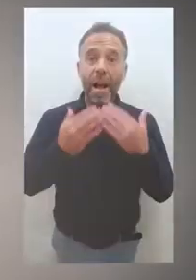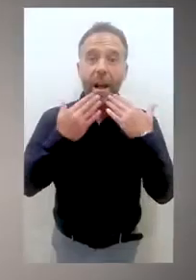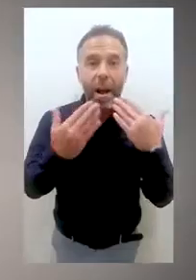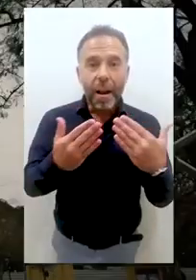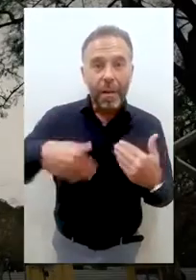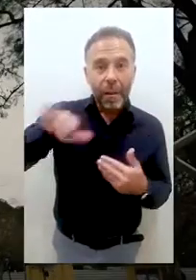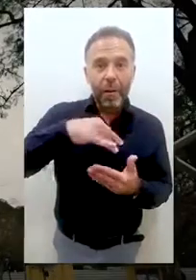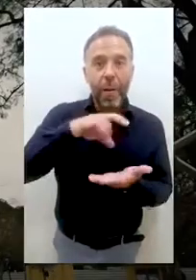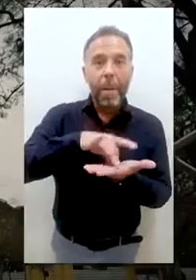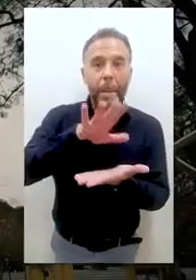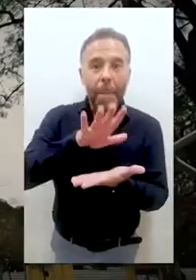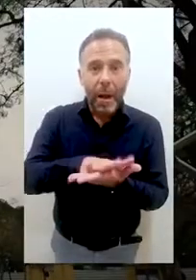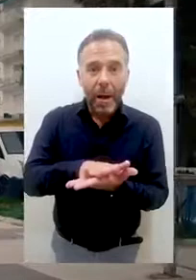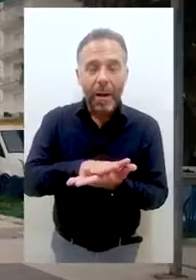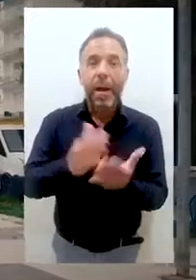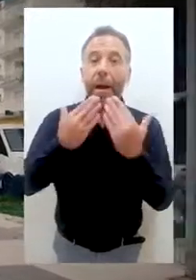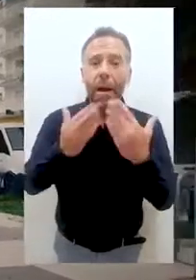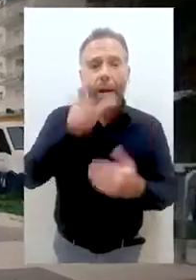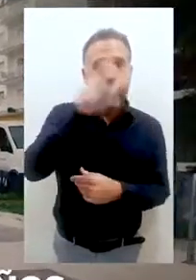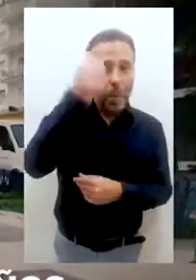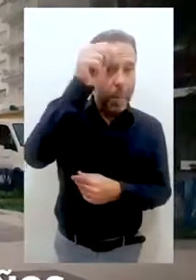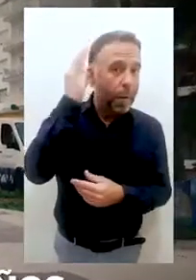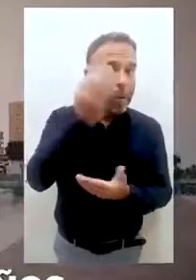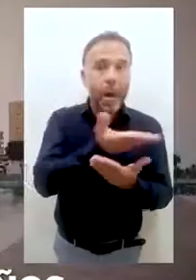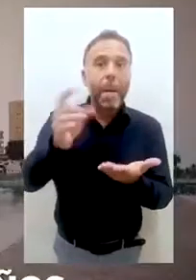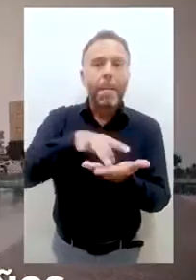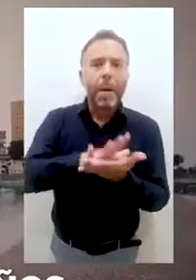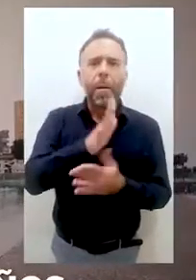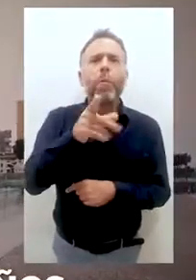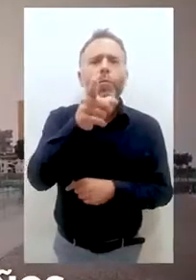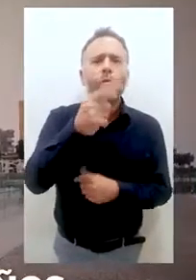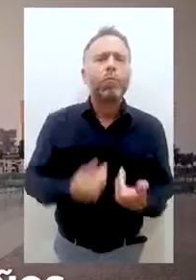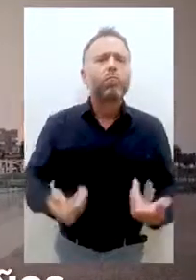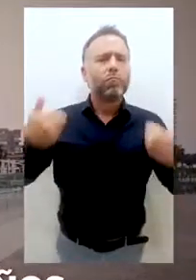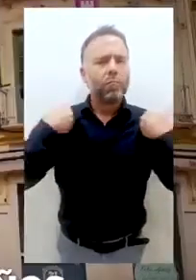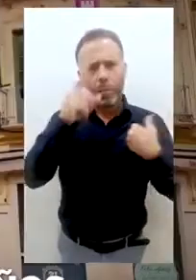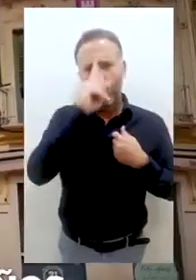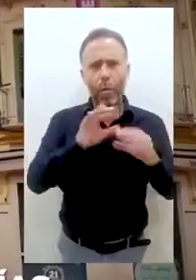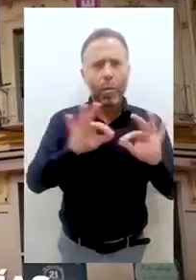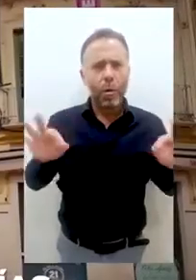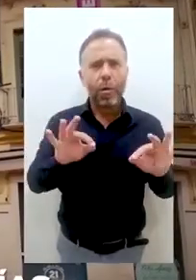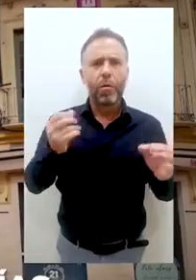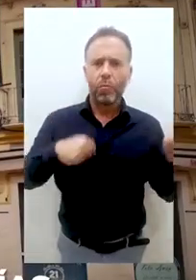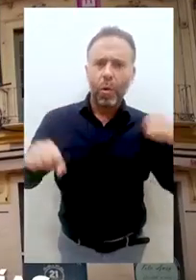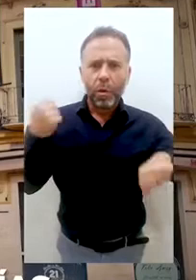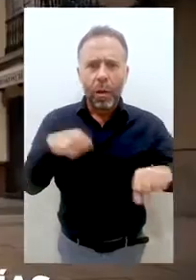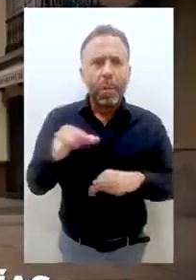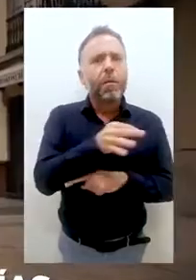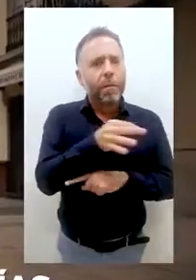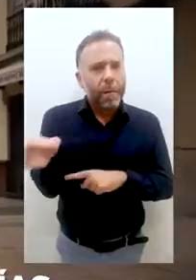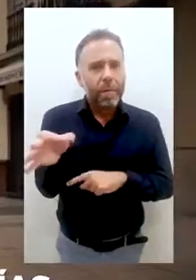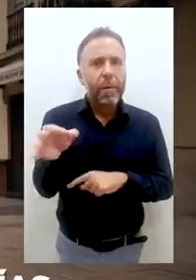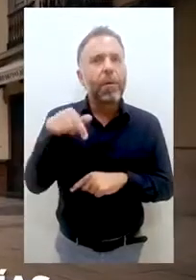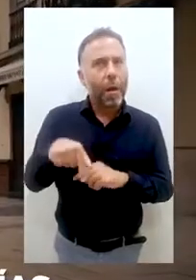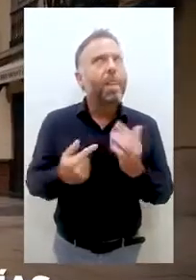Muchas gracias, Málaga. Muchas gracias, malagueños, por ser responsables, cívicos y solidarios en